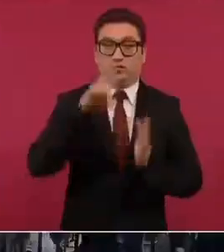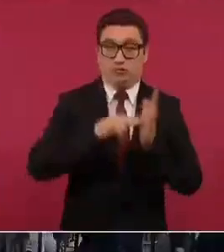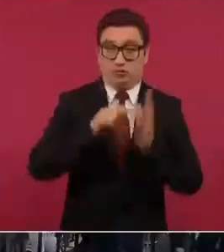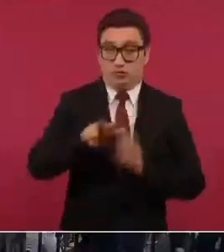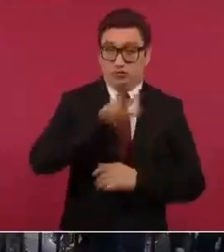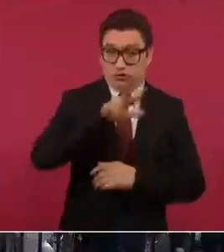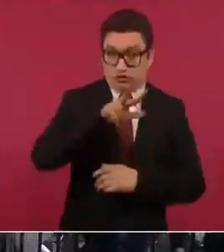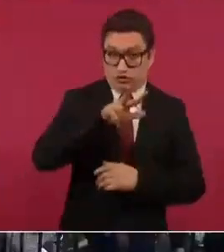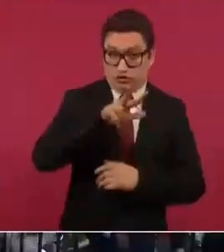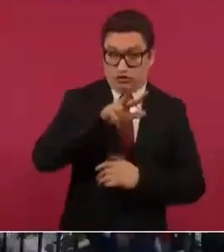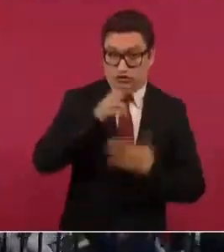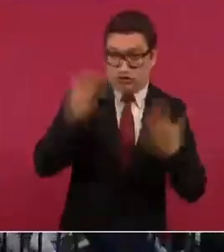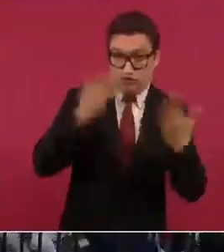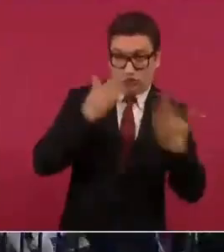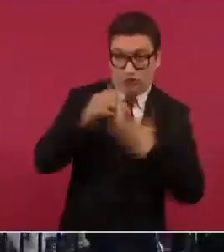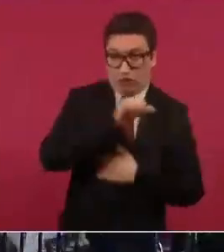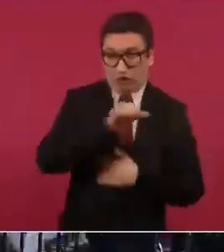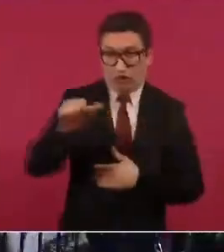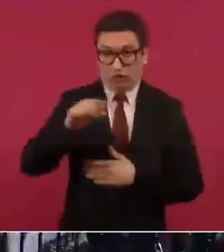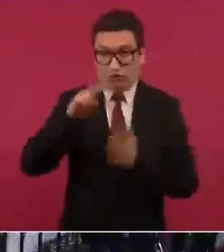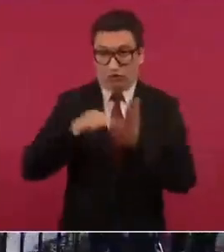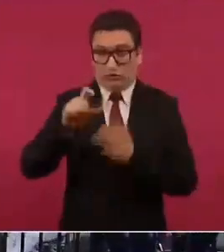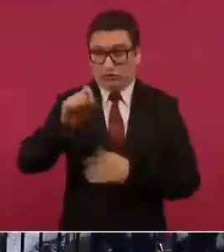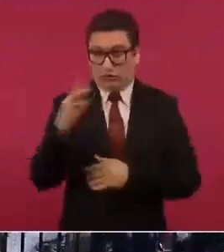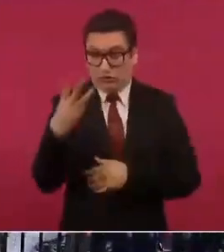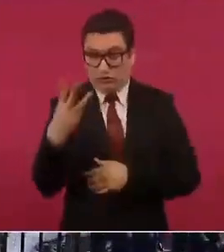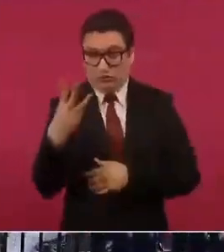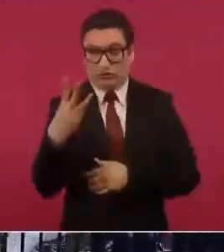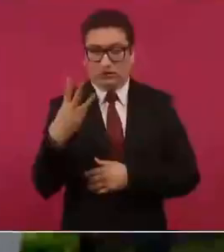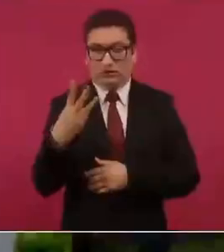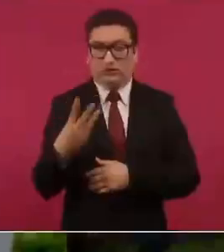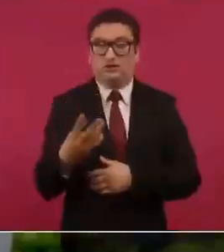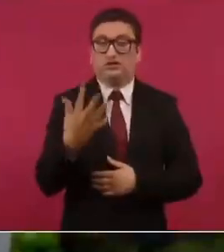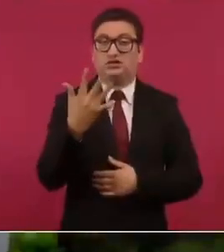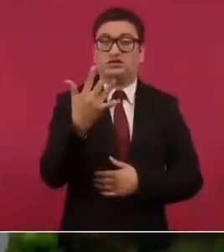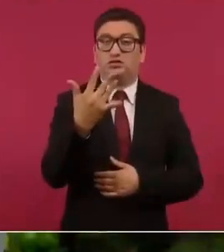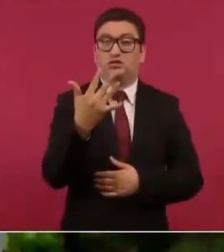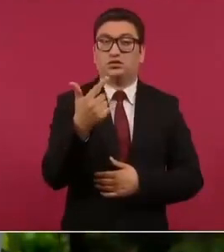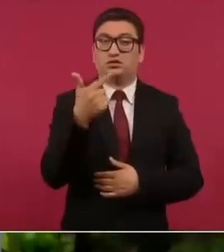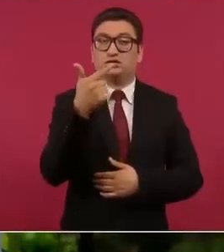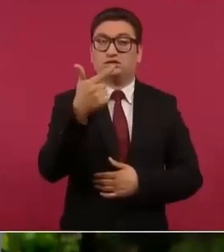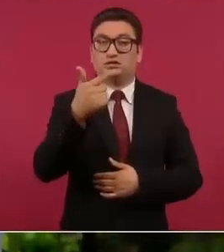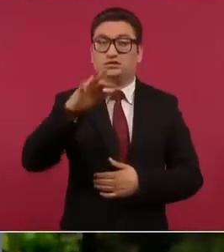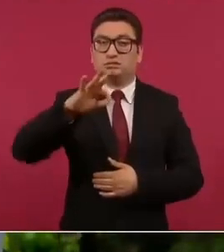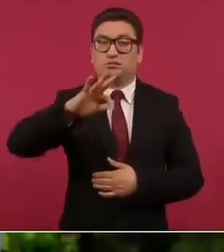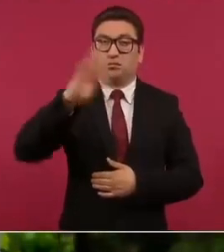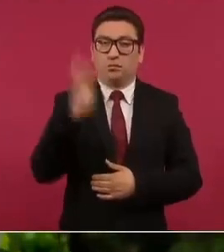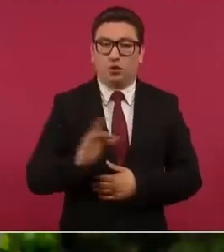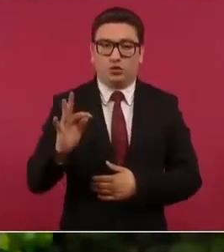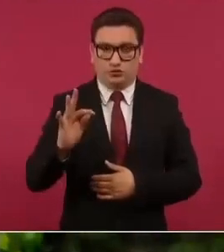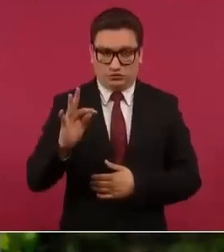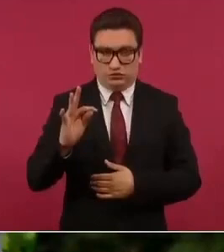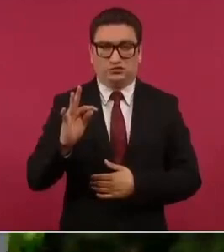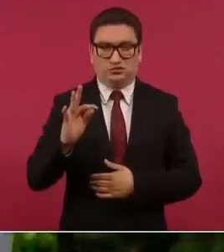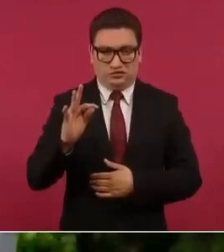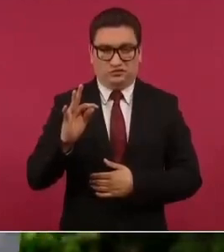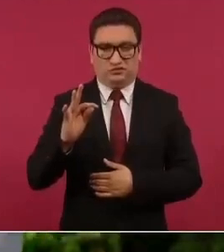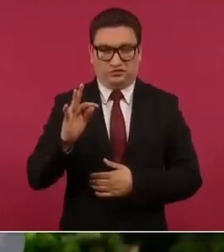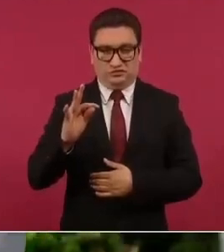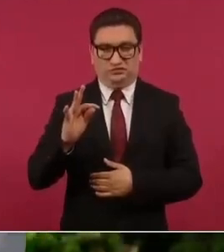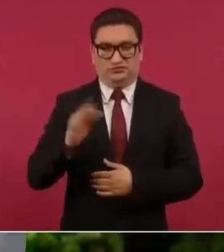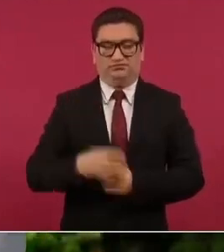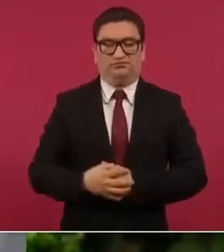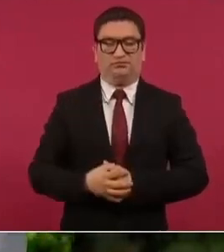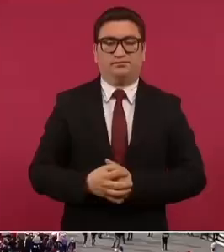a 2023 57% en términos nominales